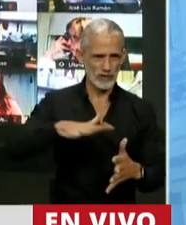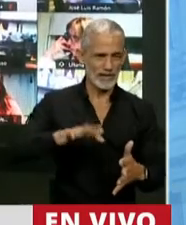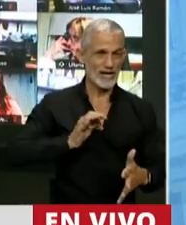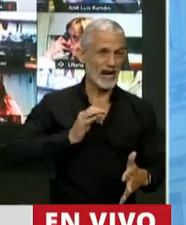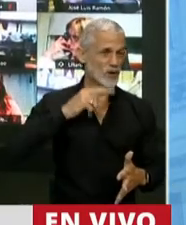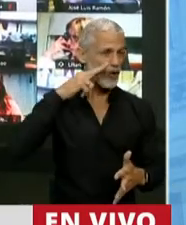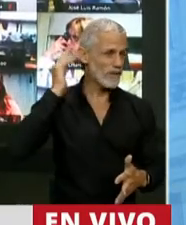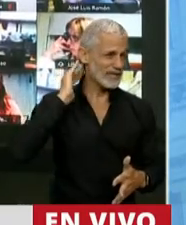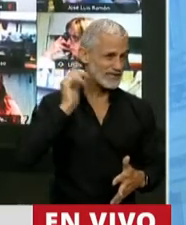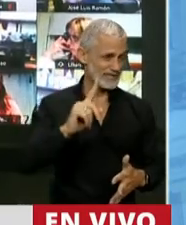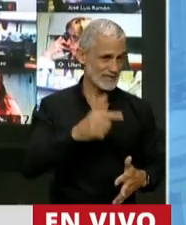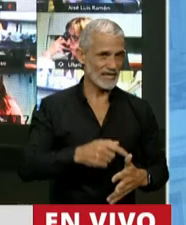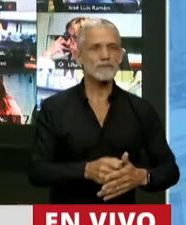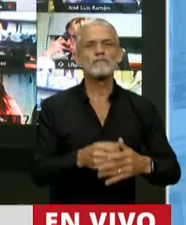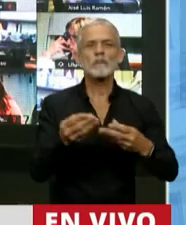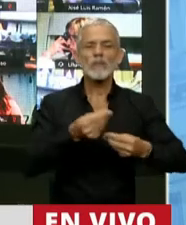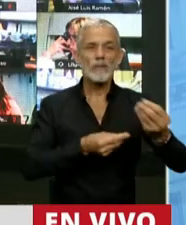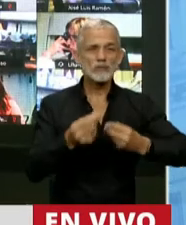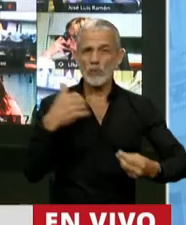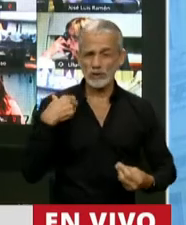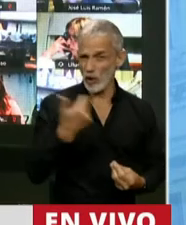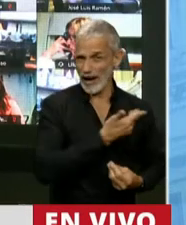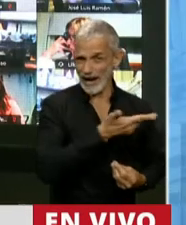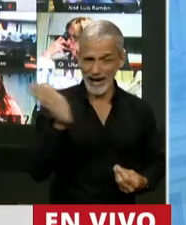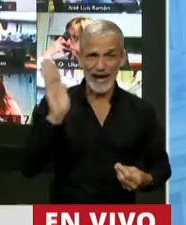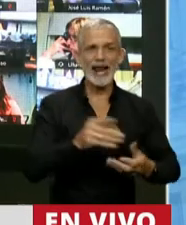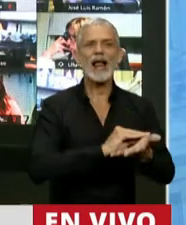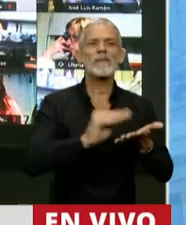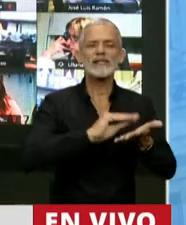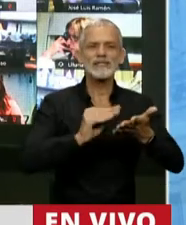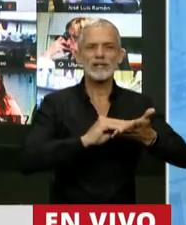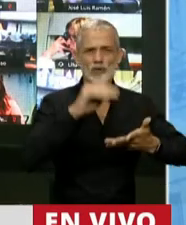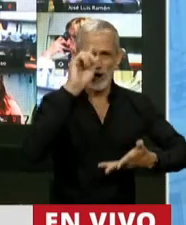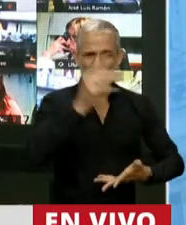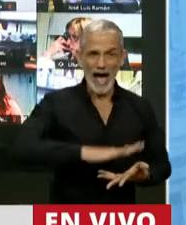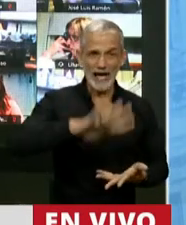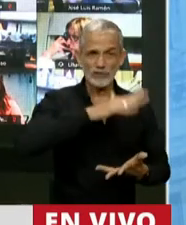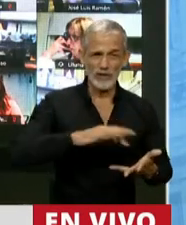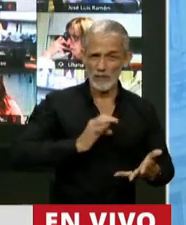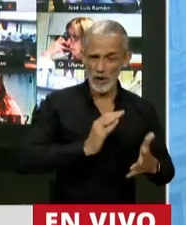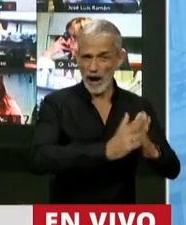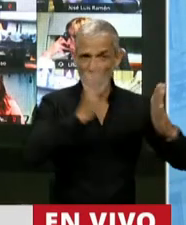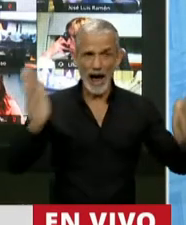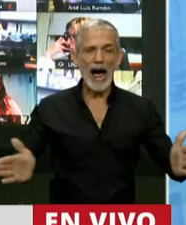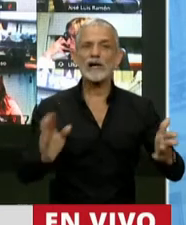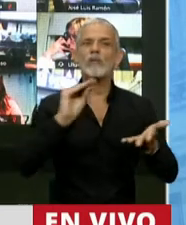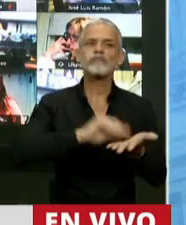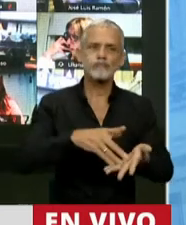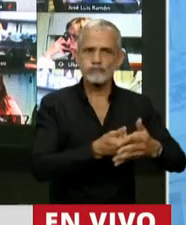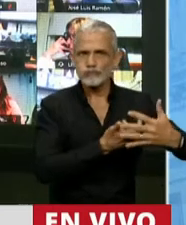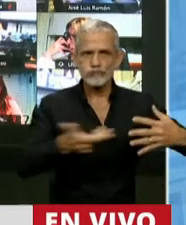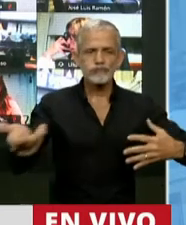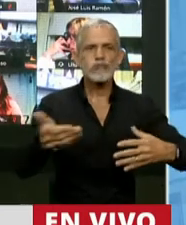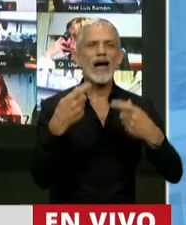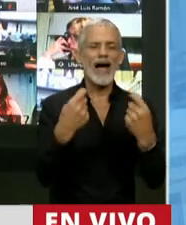2016. El presupuesto general de la Administración Nacional de Estado de ejercicio fiscal contemplará el financiamiento